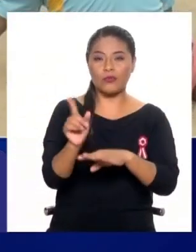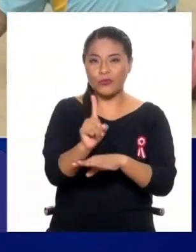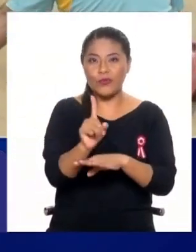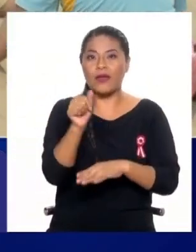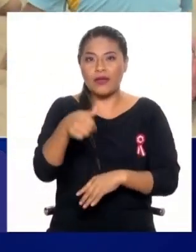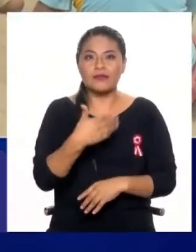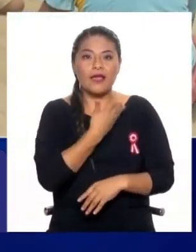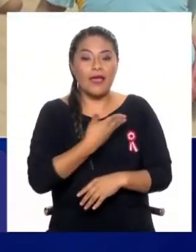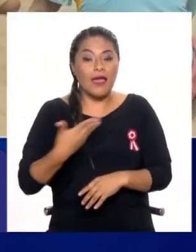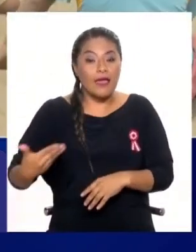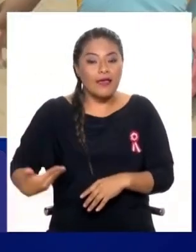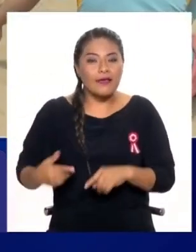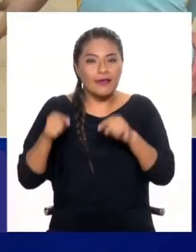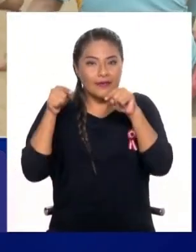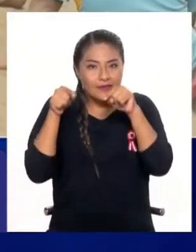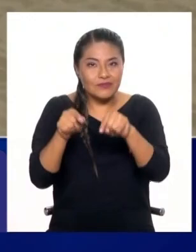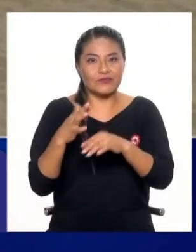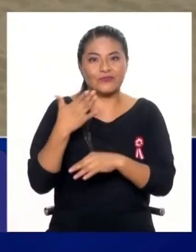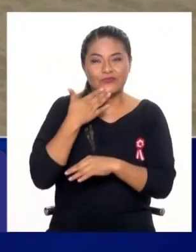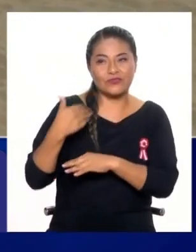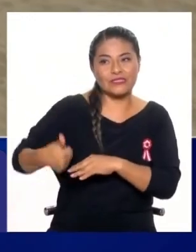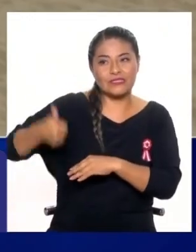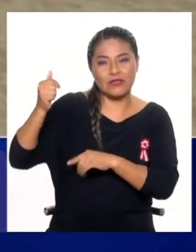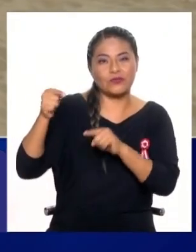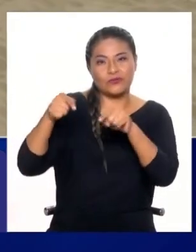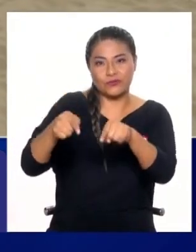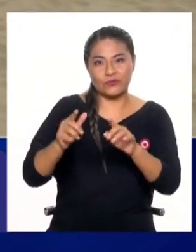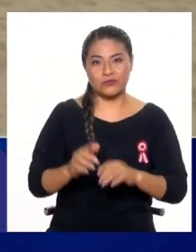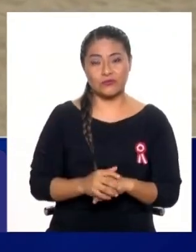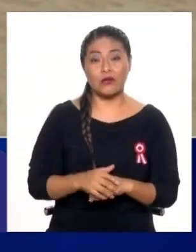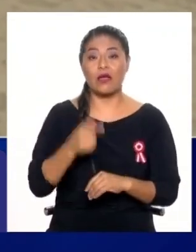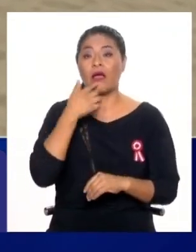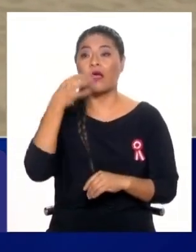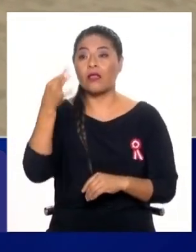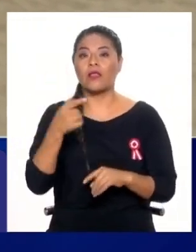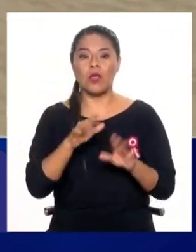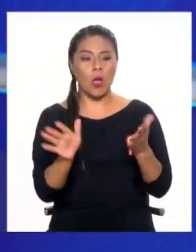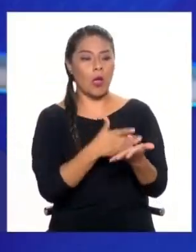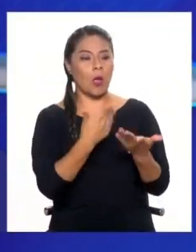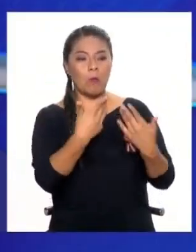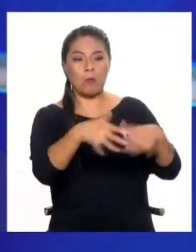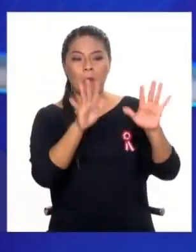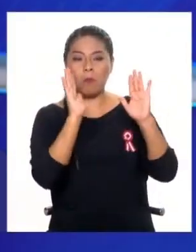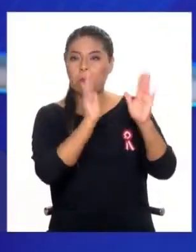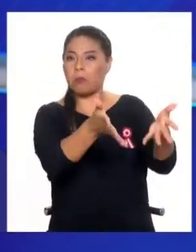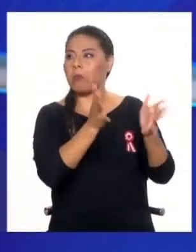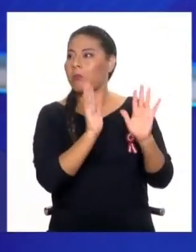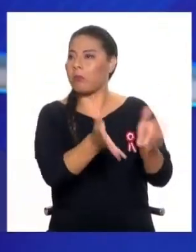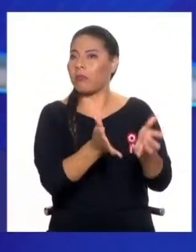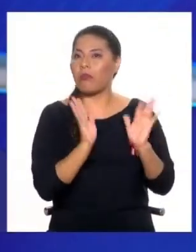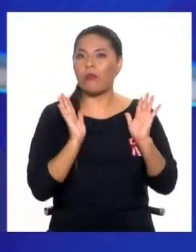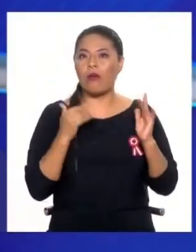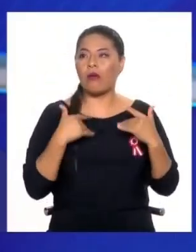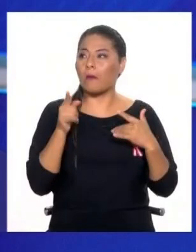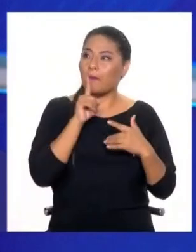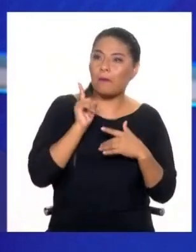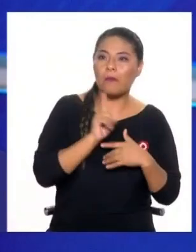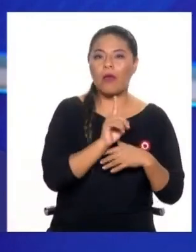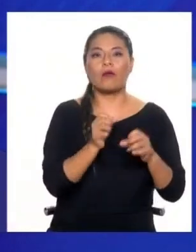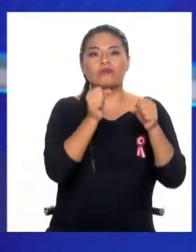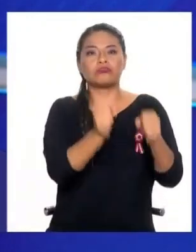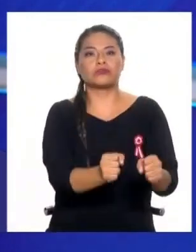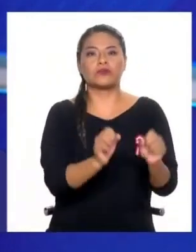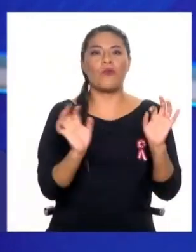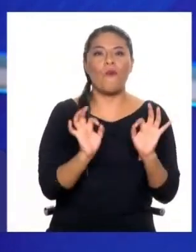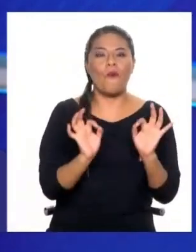es propiedad del Estado peruano. Entonces, no es tan real que el suelo está abandonado, nadie es dueño y de pronto yo vengo y lo tomo. No.